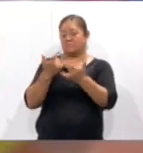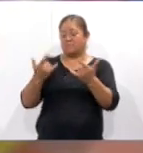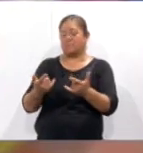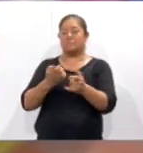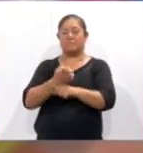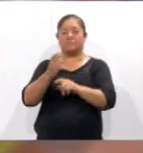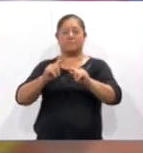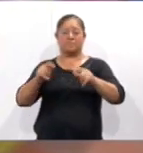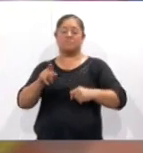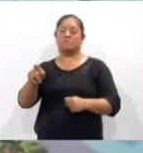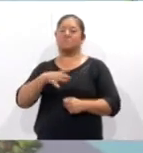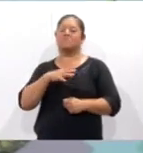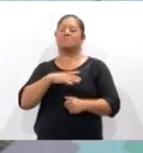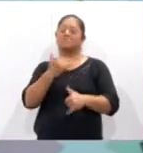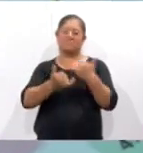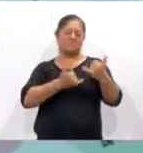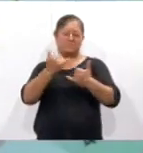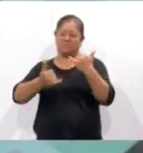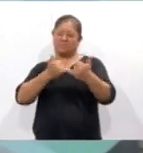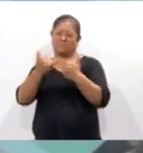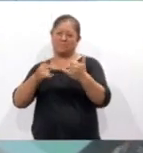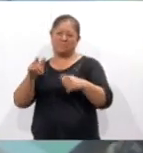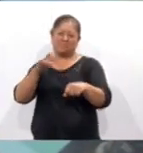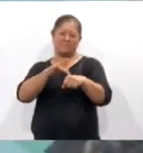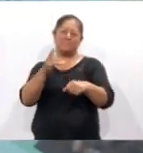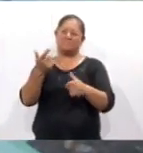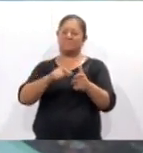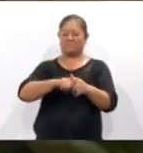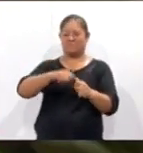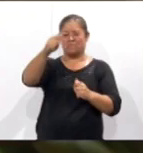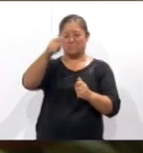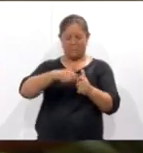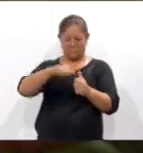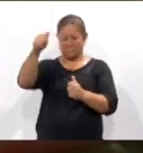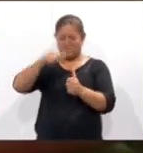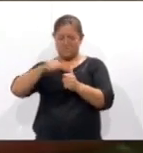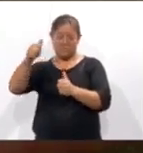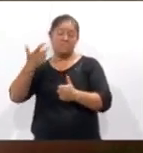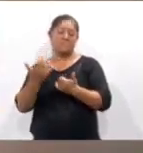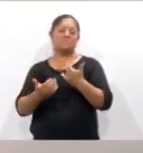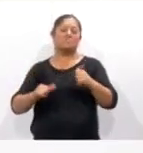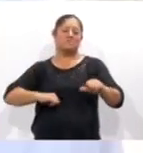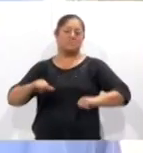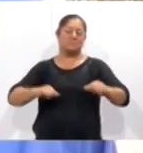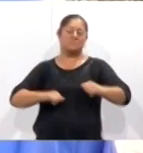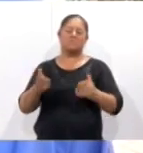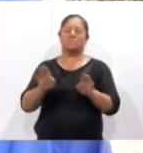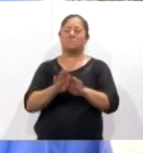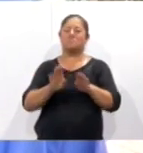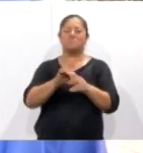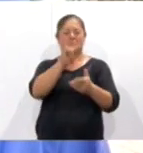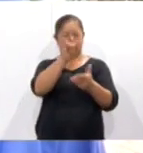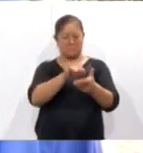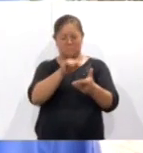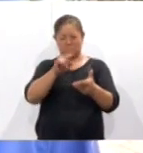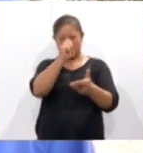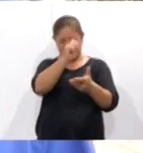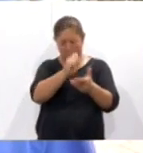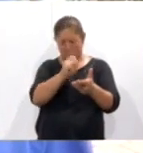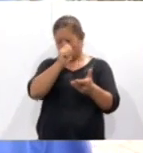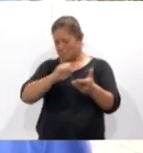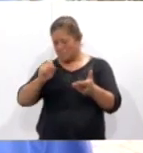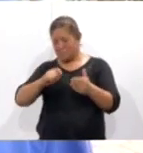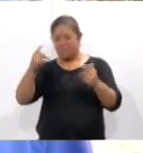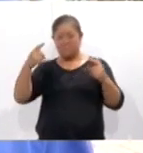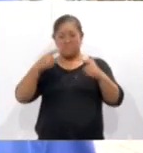fue de manera lúdica a través de juegos como las loterías o actividades como crucigramas. Es importante que el